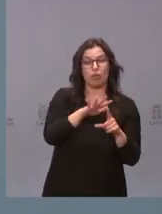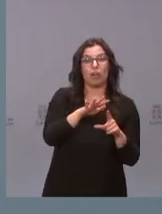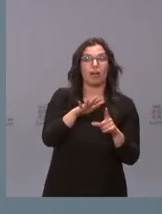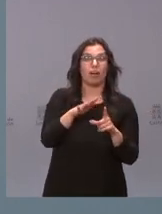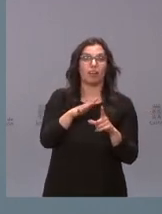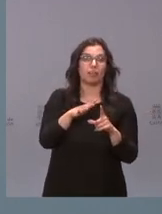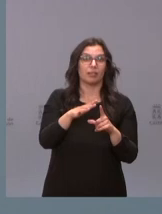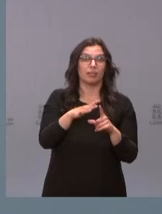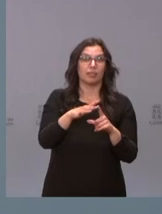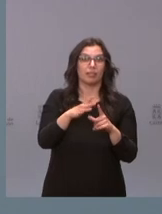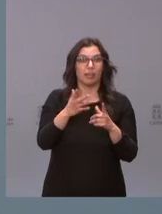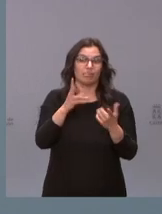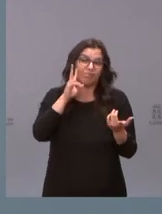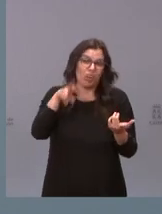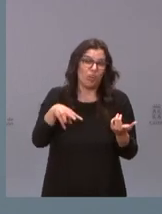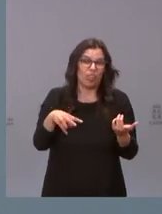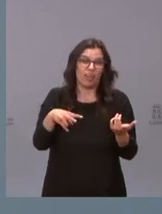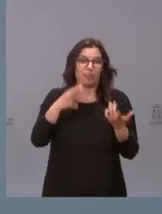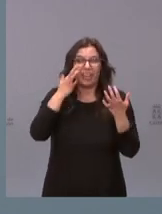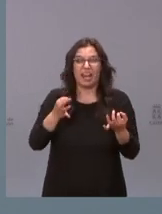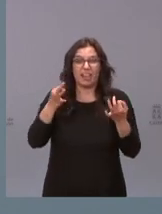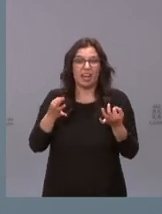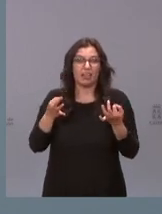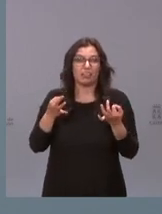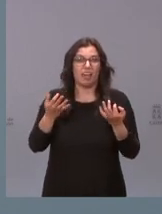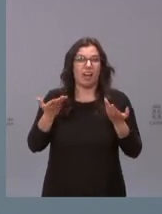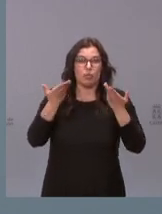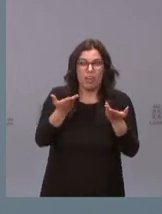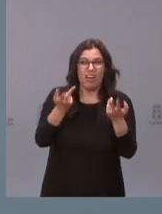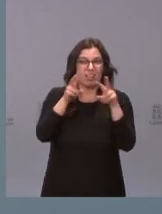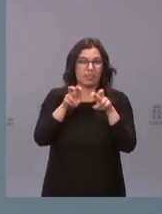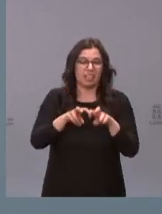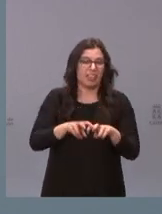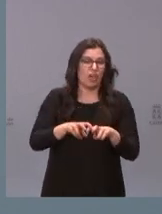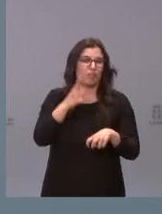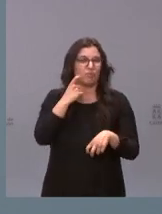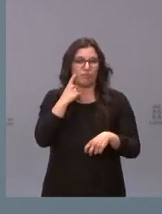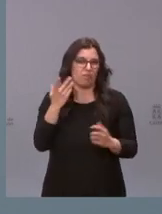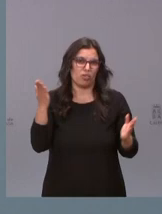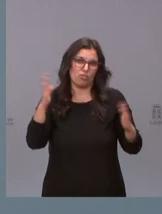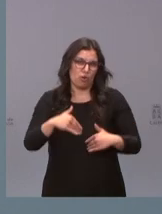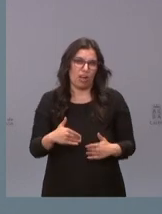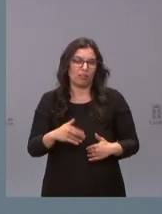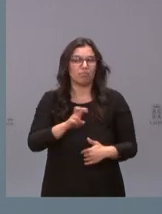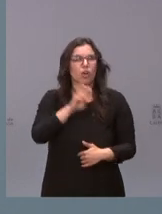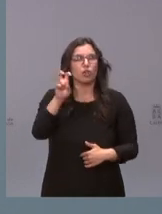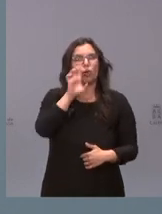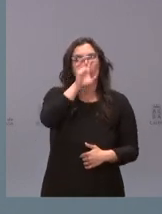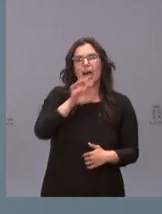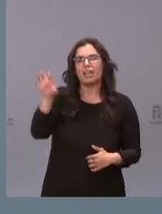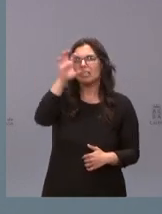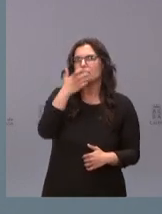tan poco dada, hay que reconocerlo, ayudar a la investigación, es decir, en países como Inglaterra,